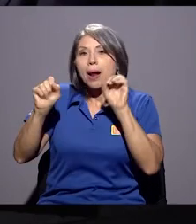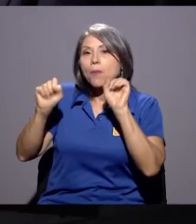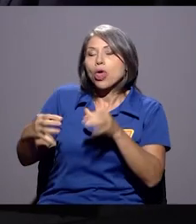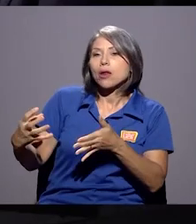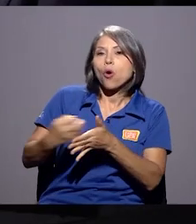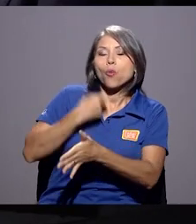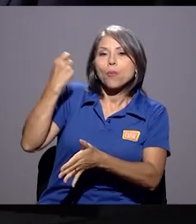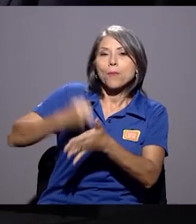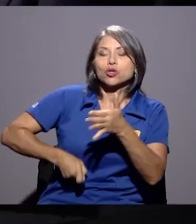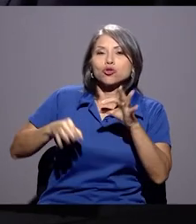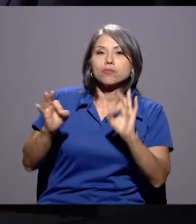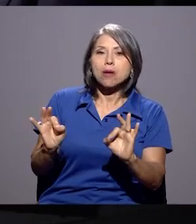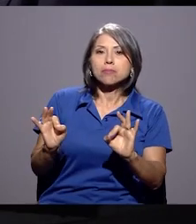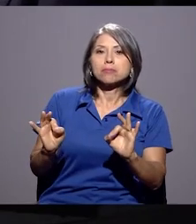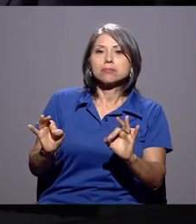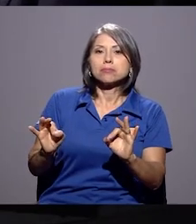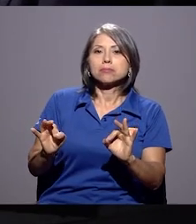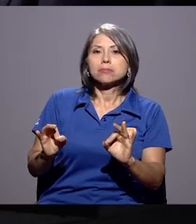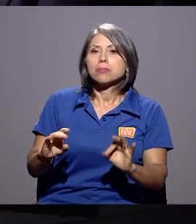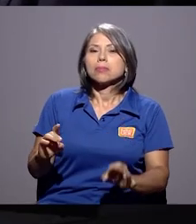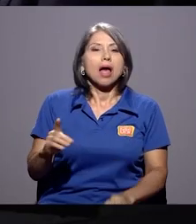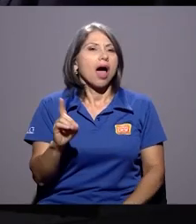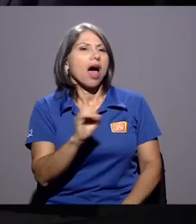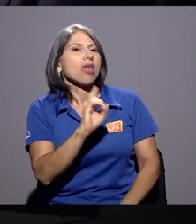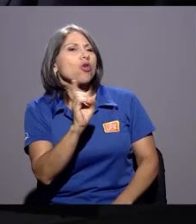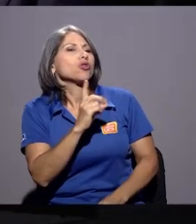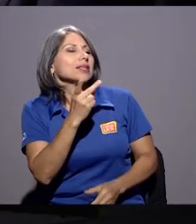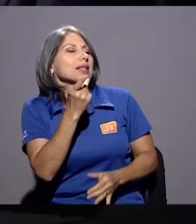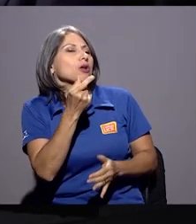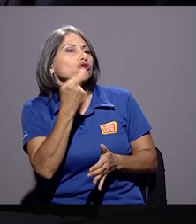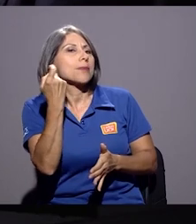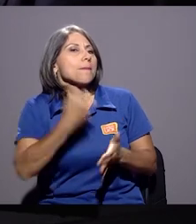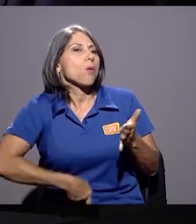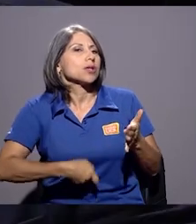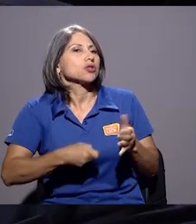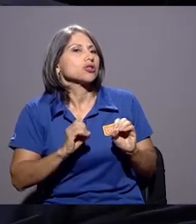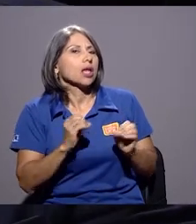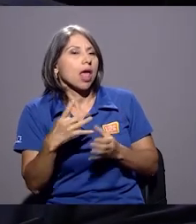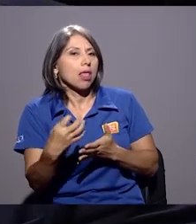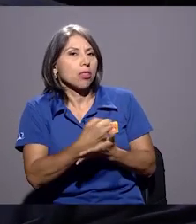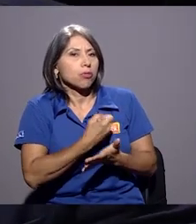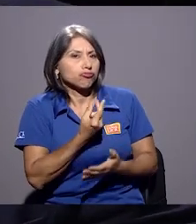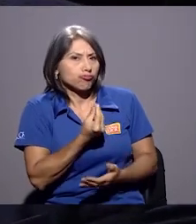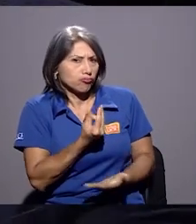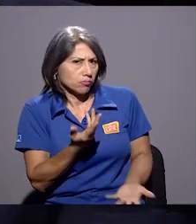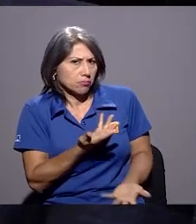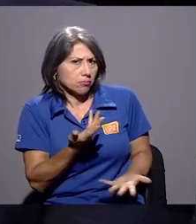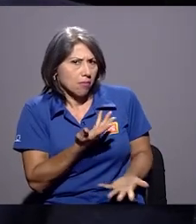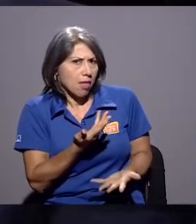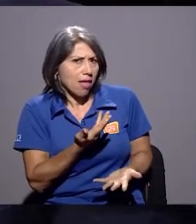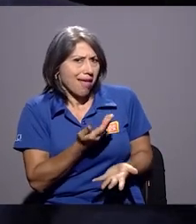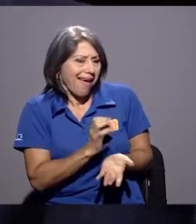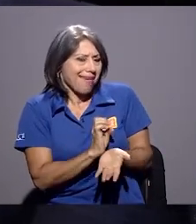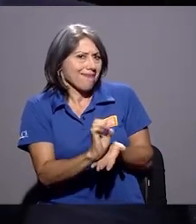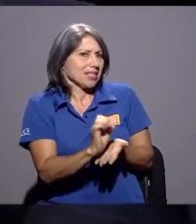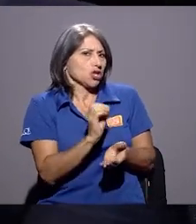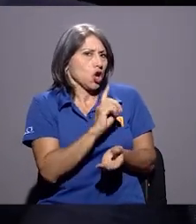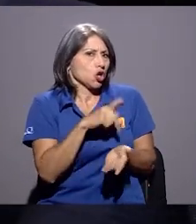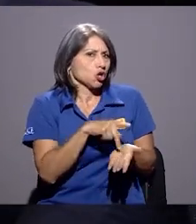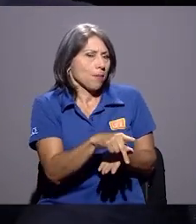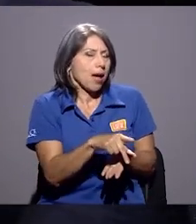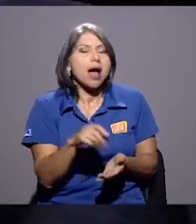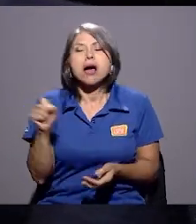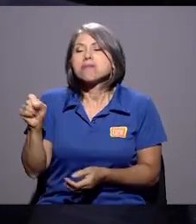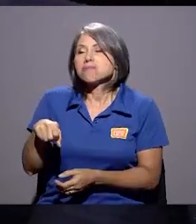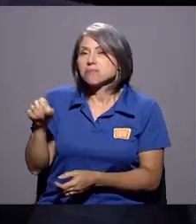los impuestos. ¿A dónde están los impuestos que no se están recolectando? Yo creo que hay una sociedad. evasión. Sí, hay